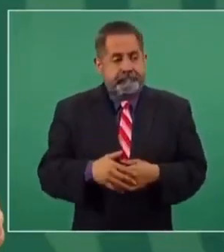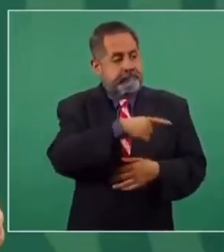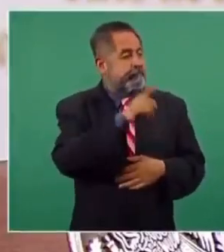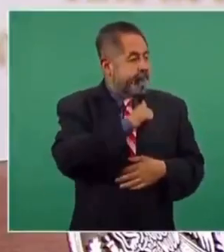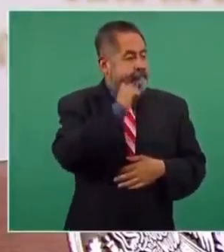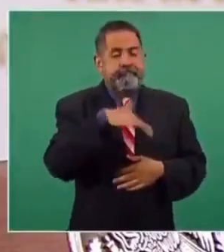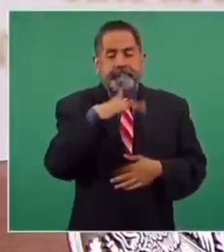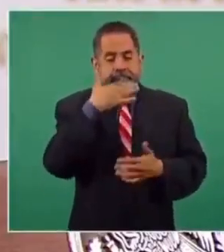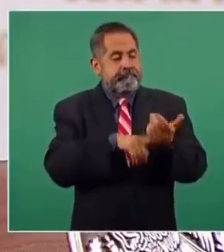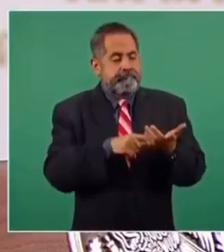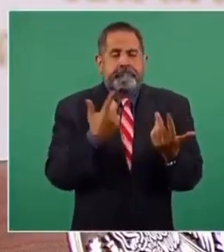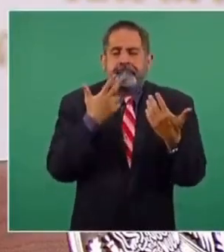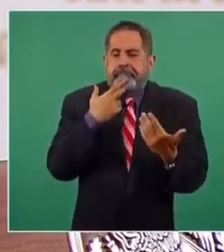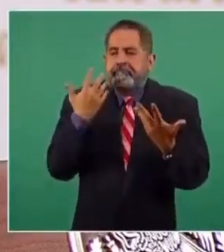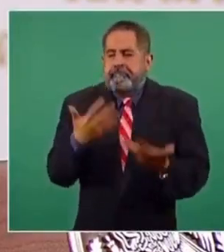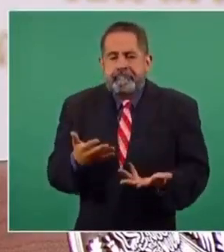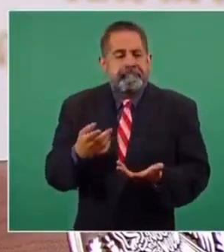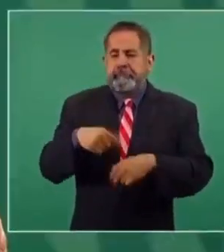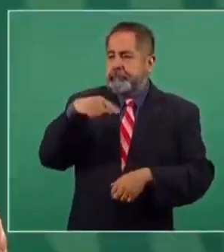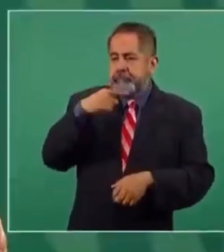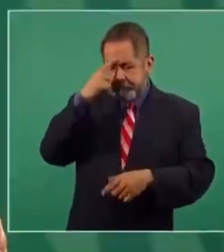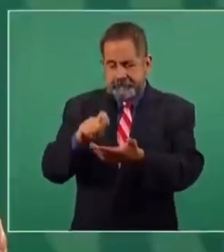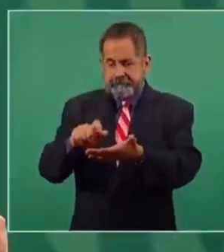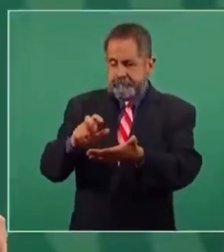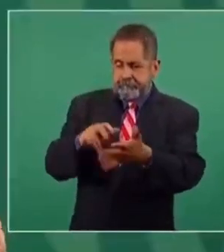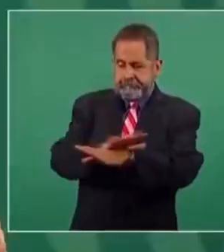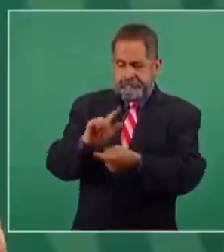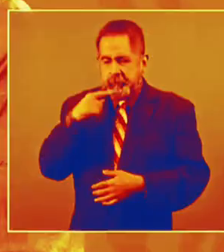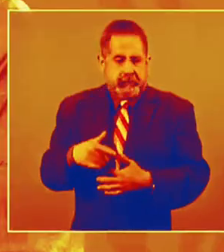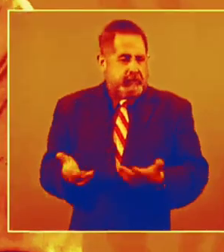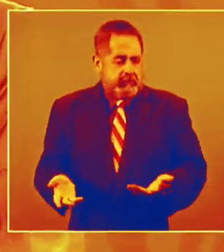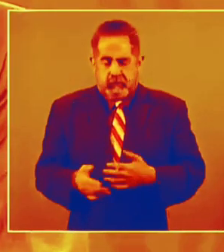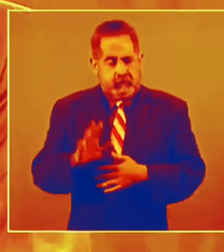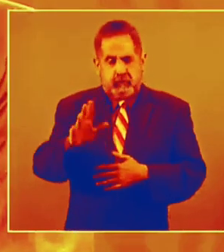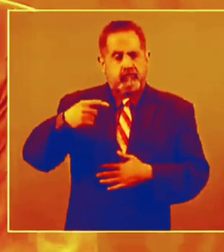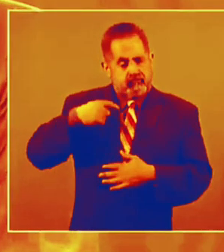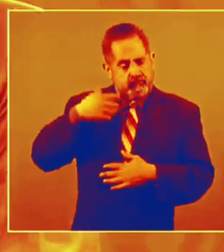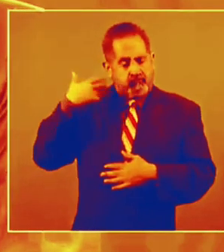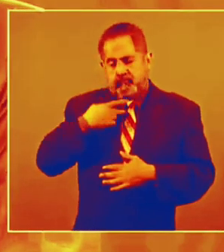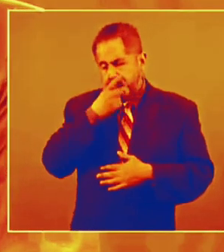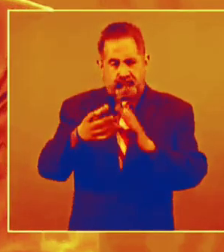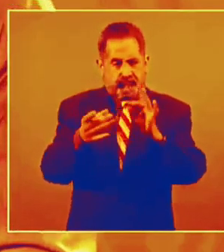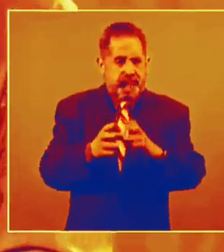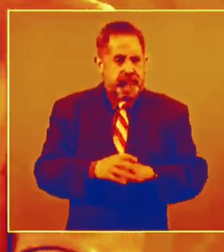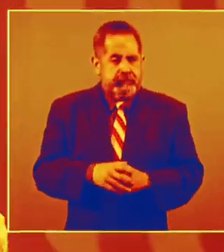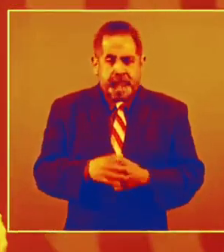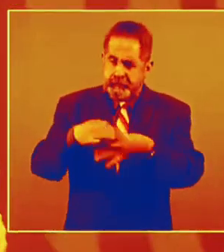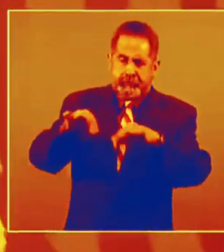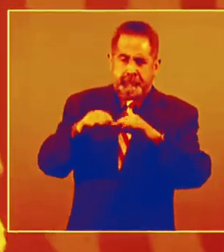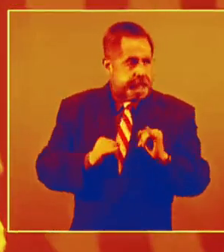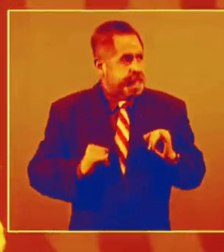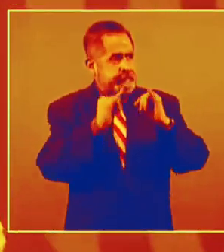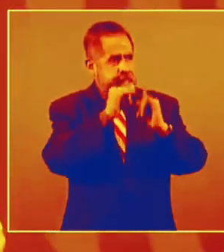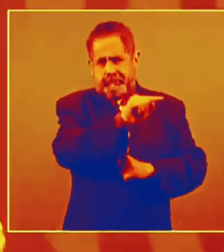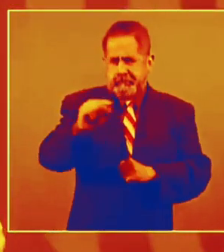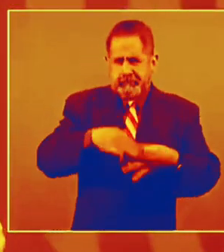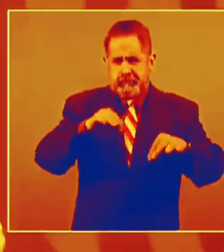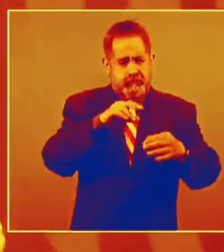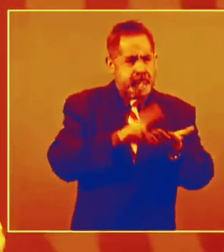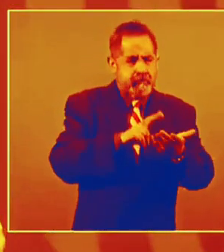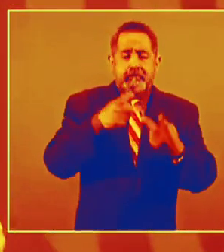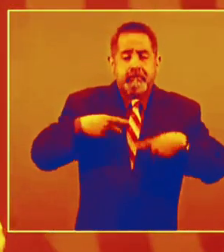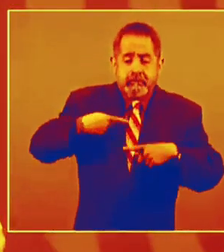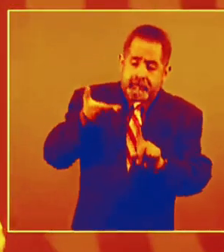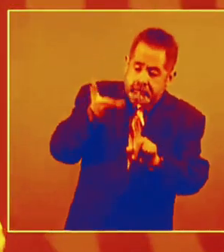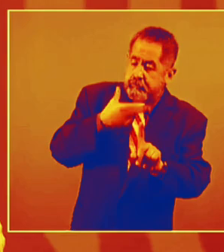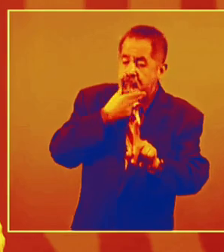antiguo régimen. ¿De qué sirve que se lleve a cabo una reforma así? Pues es letra muerta. Yo comentaba que sí son importantes las instituciones fundamentales, pero también los hombres